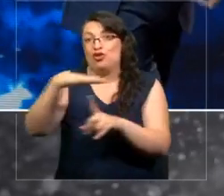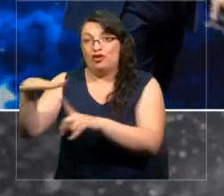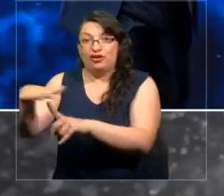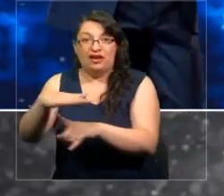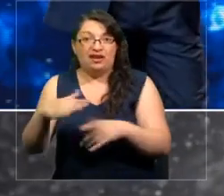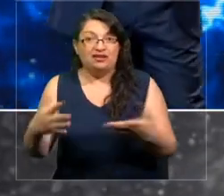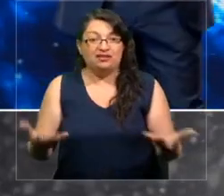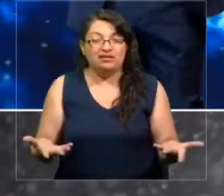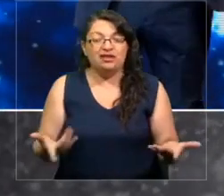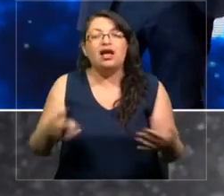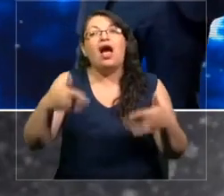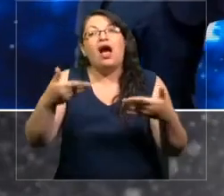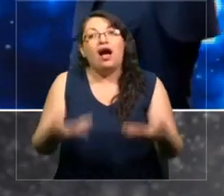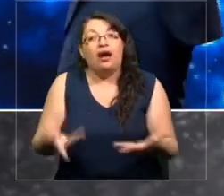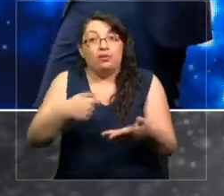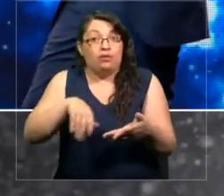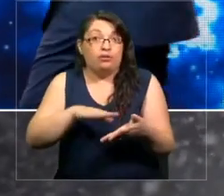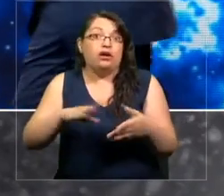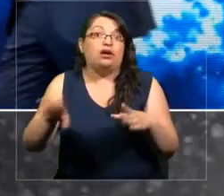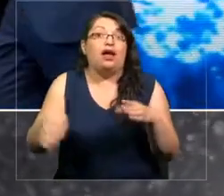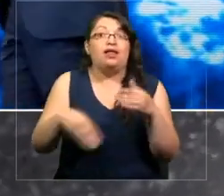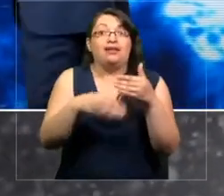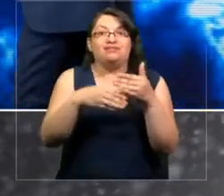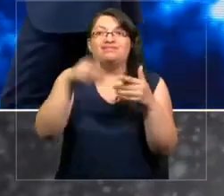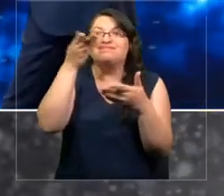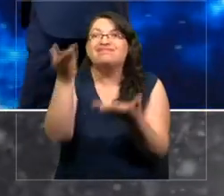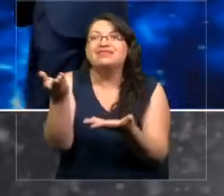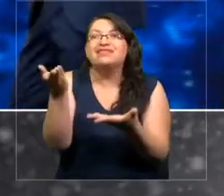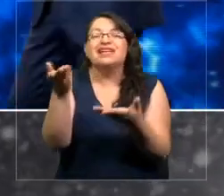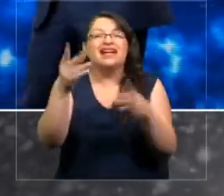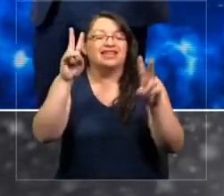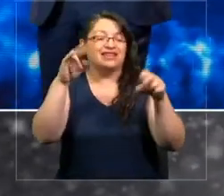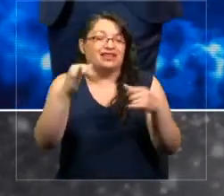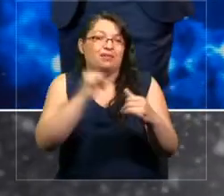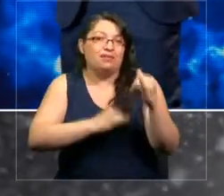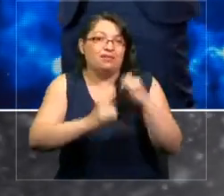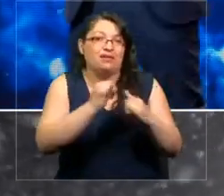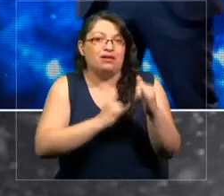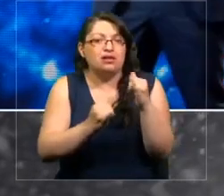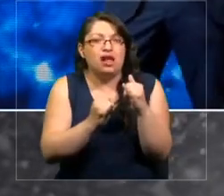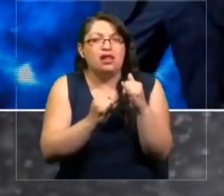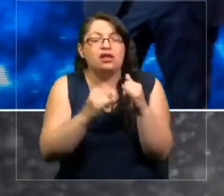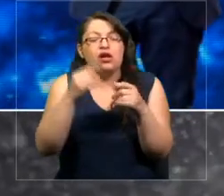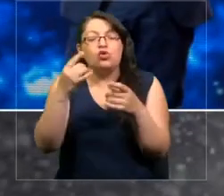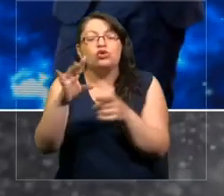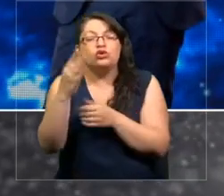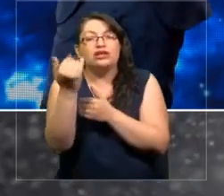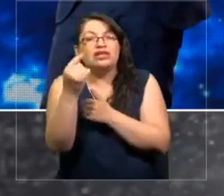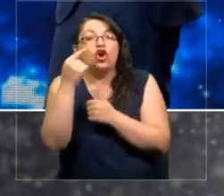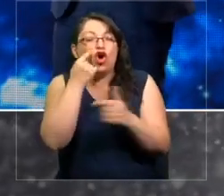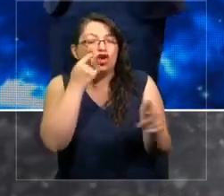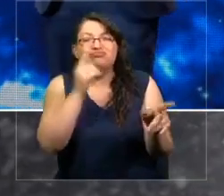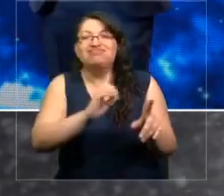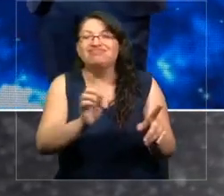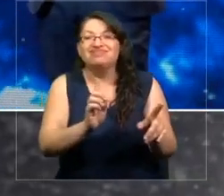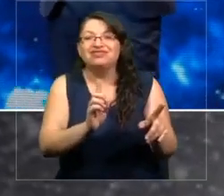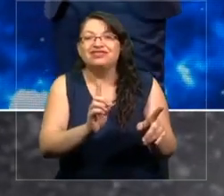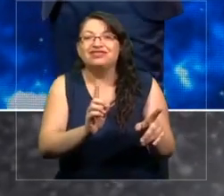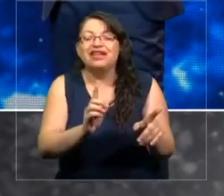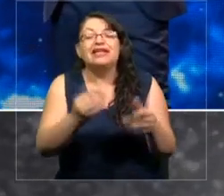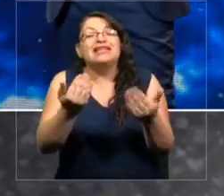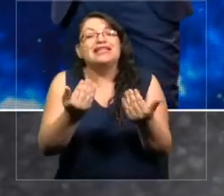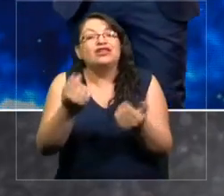Ahora, si ahora sumamos el componente digital y entendemos que no basta solamente con conocer las herramientas, sino que con